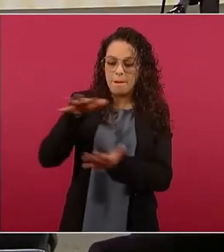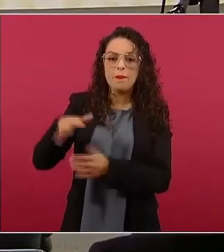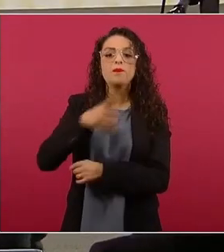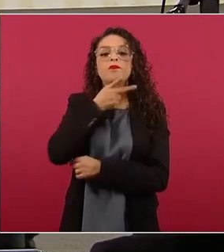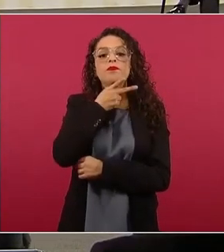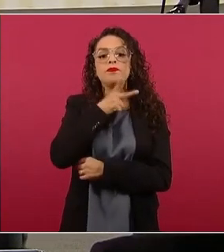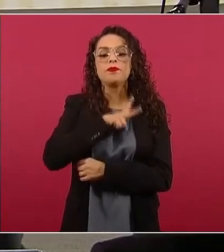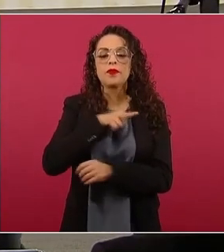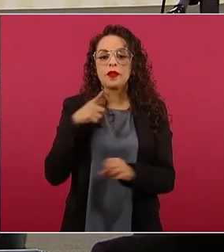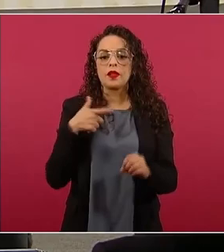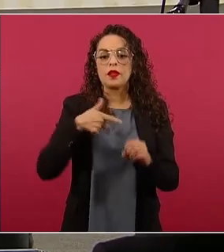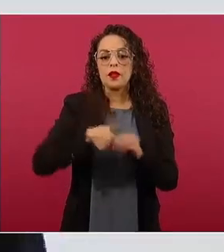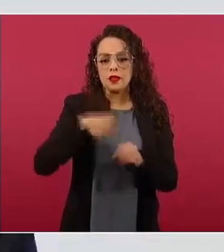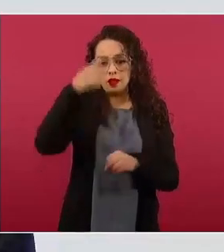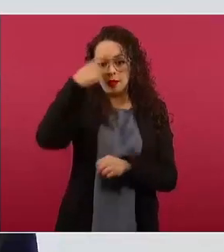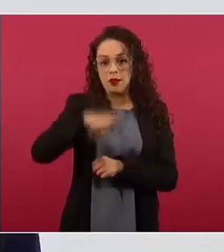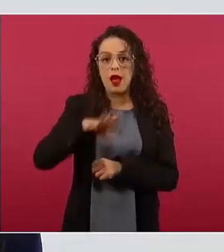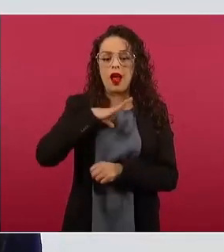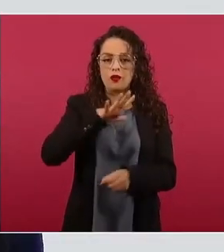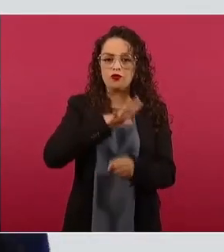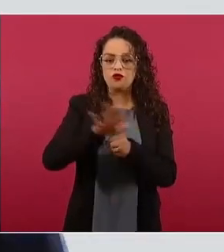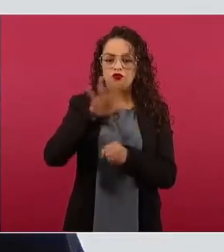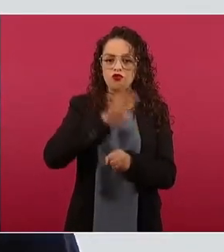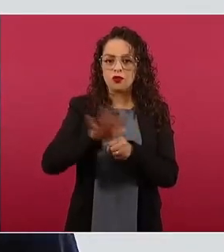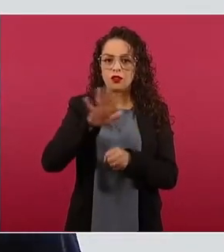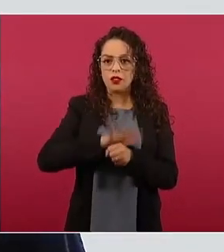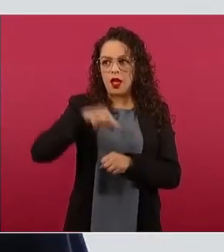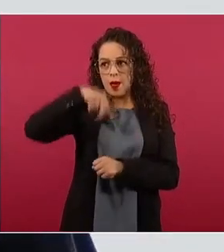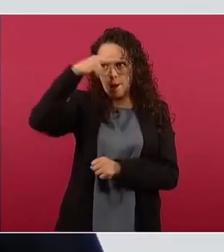la autosuficiencia energética.